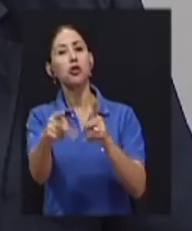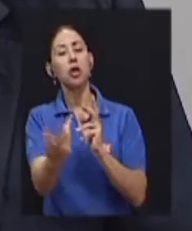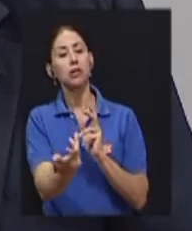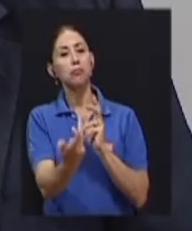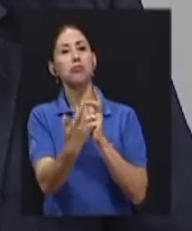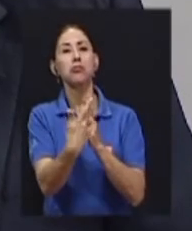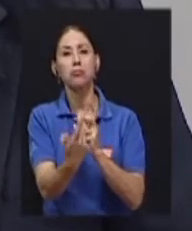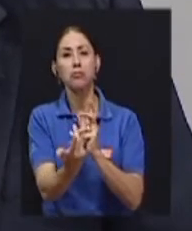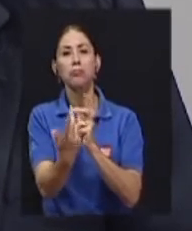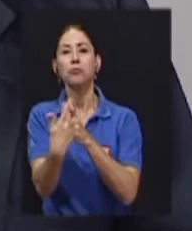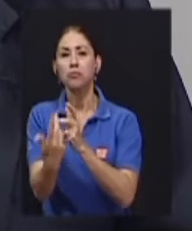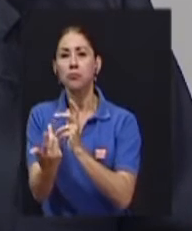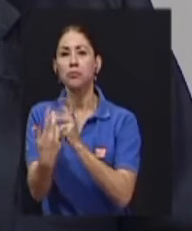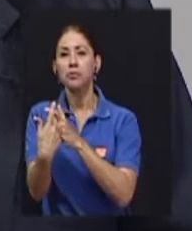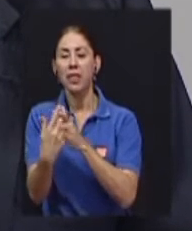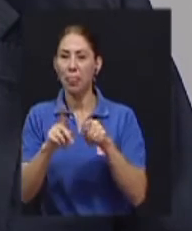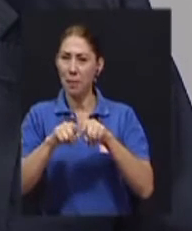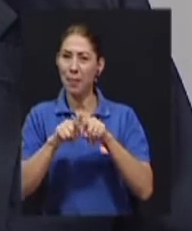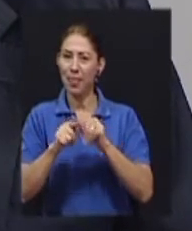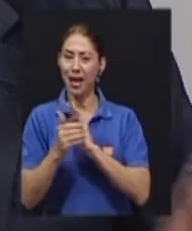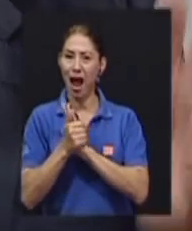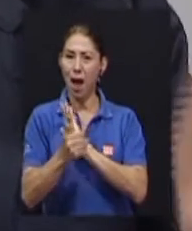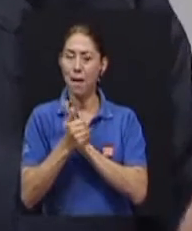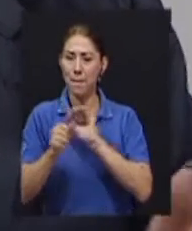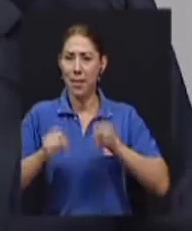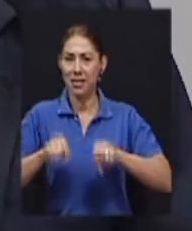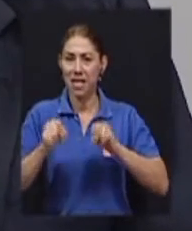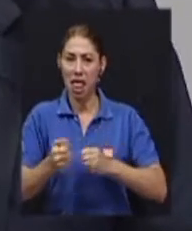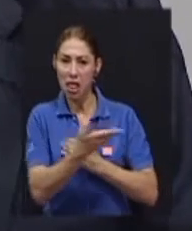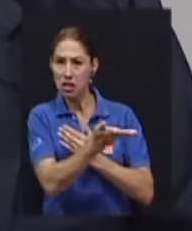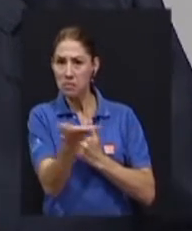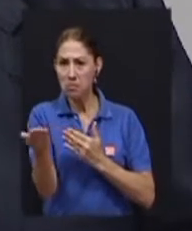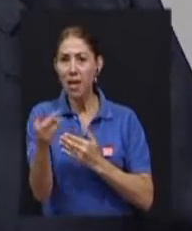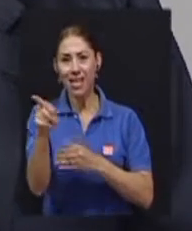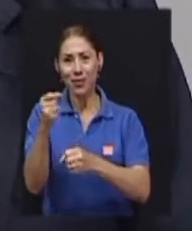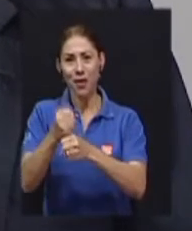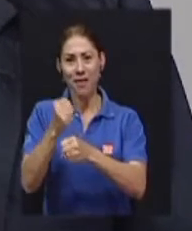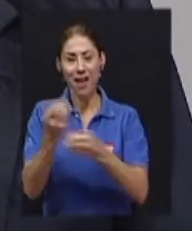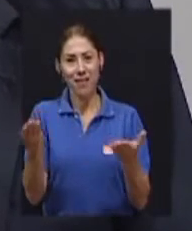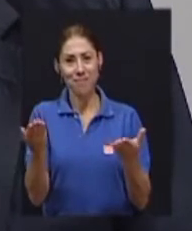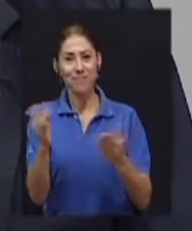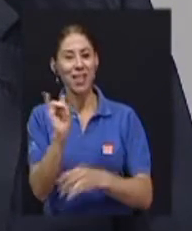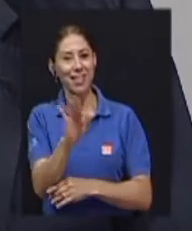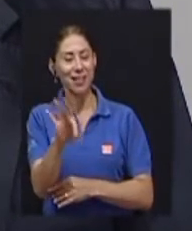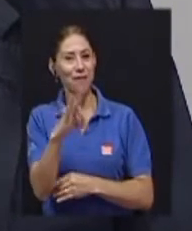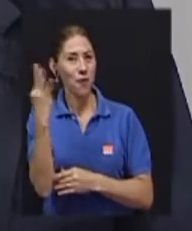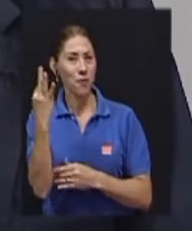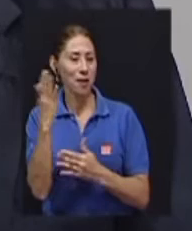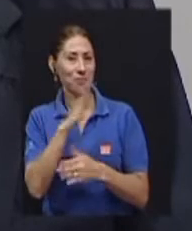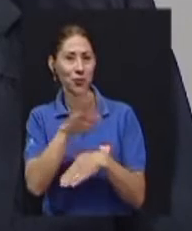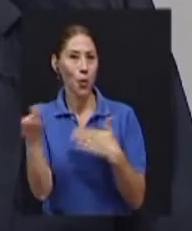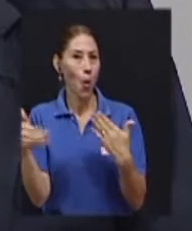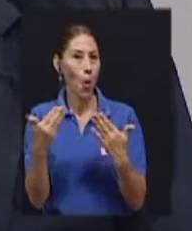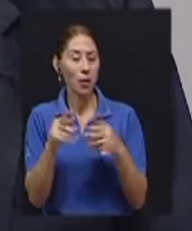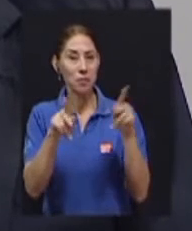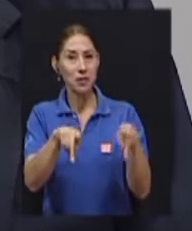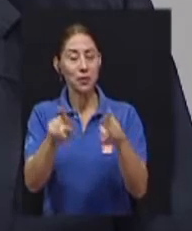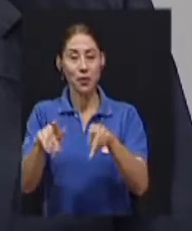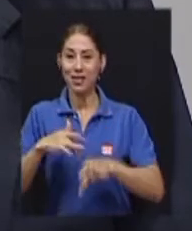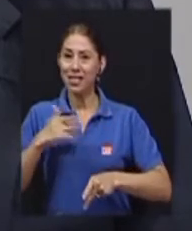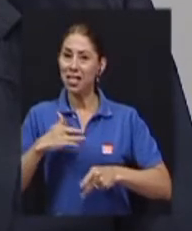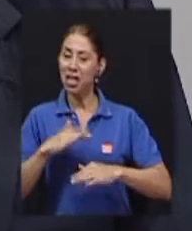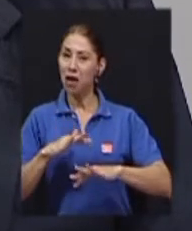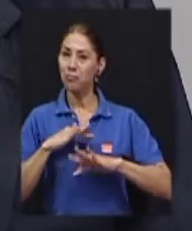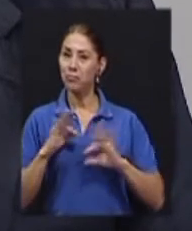capacidades y habilidades que cada uno tenía, pues en eso trabajaba y en esta forma pues todos se sentían